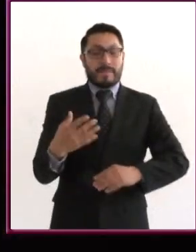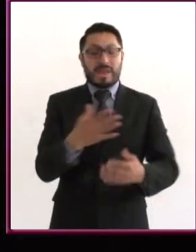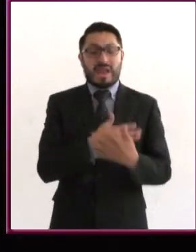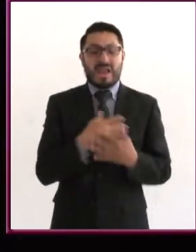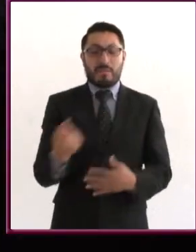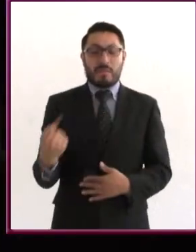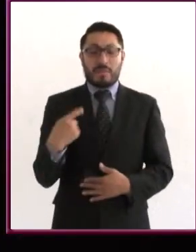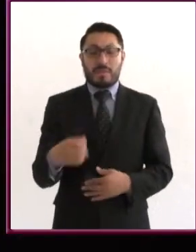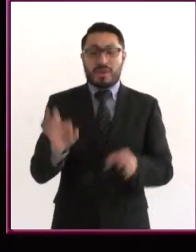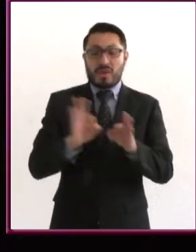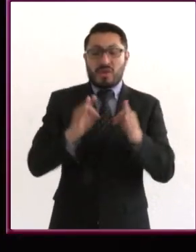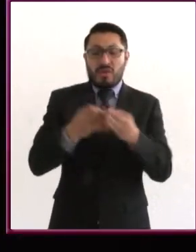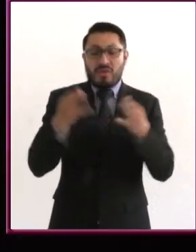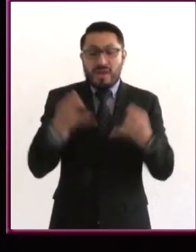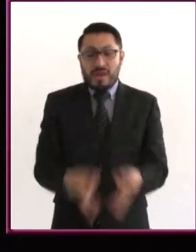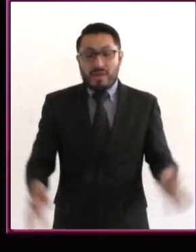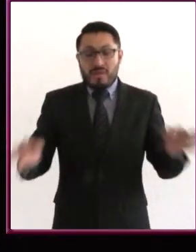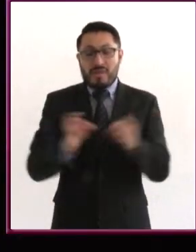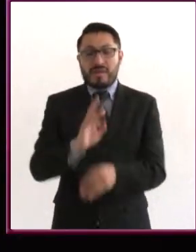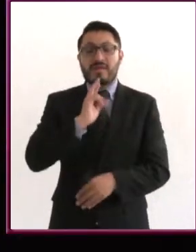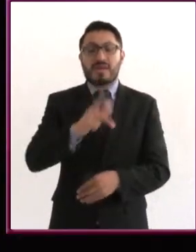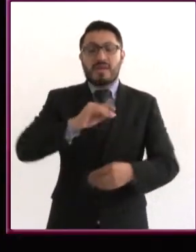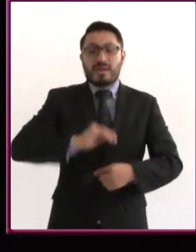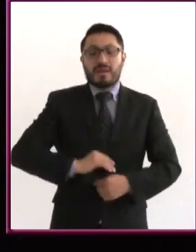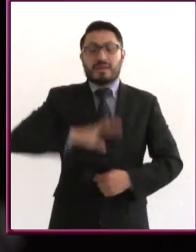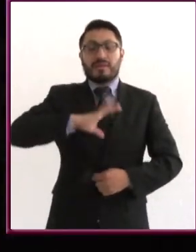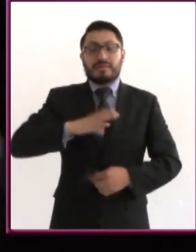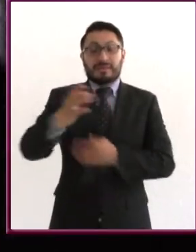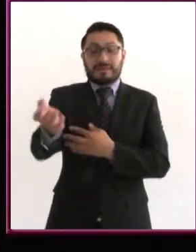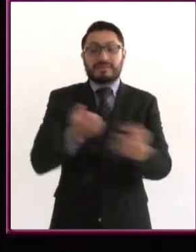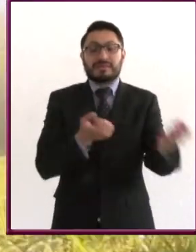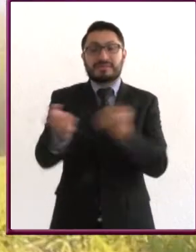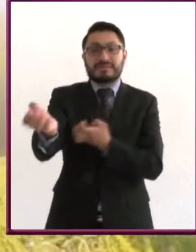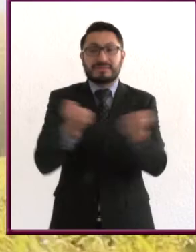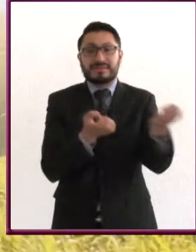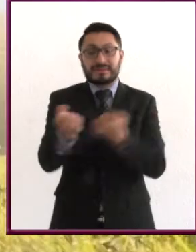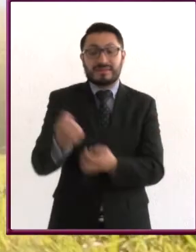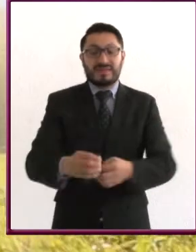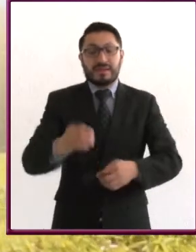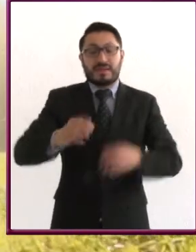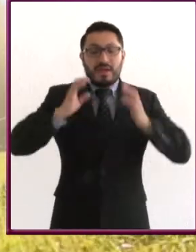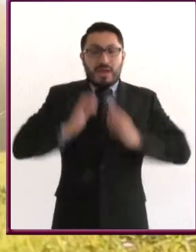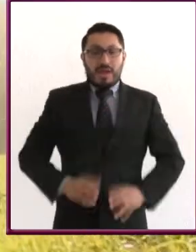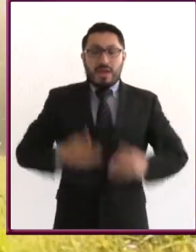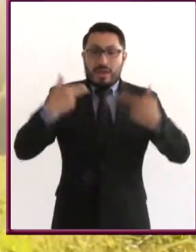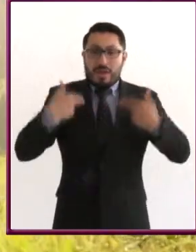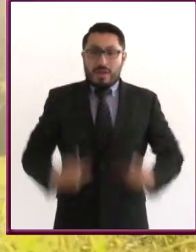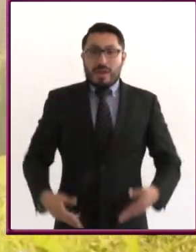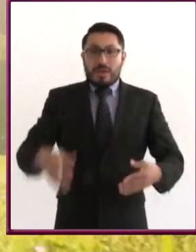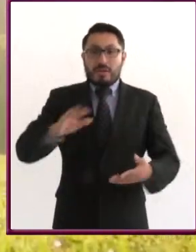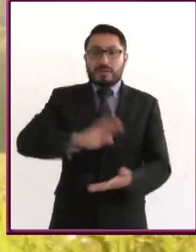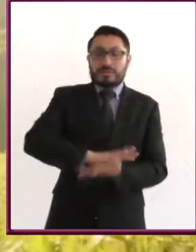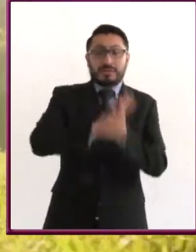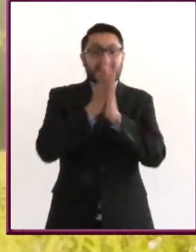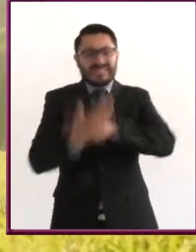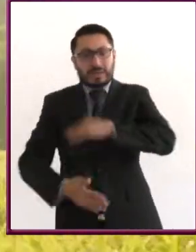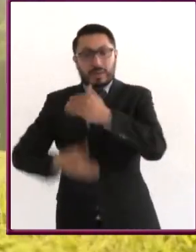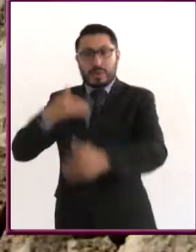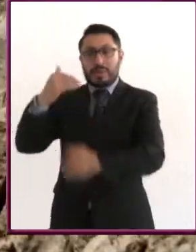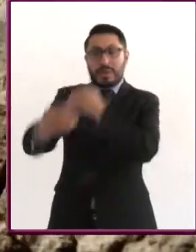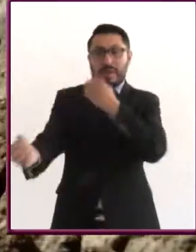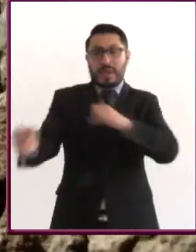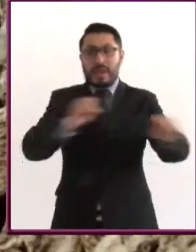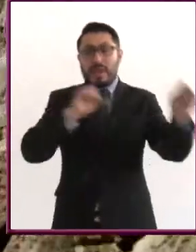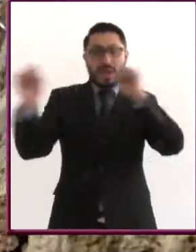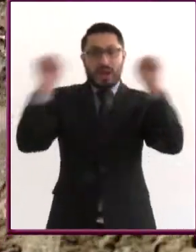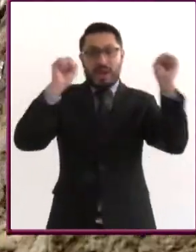Un método importante para mejorar nuestra autoestima es el ejercicio. El cuerpo humano ha evolucionado para moverse, correr,